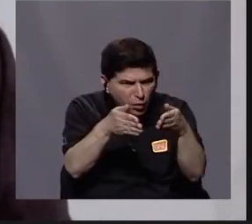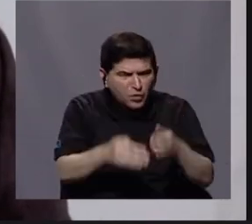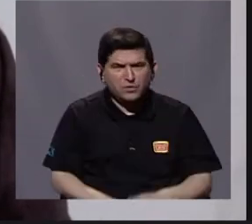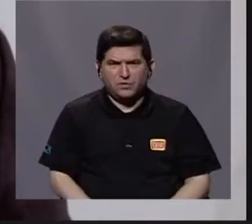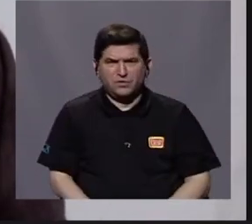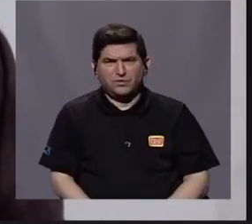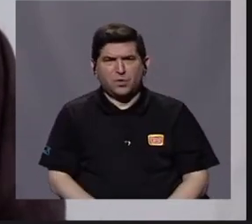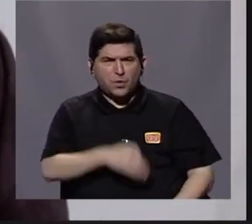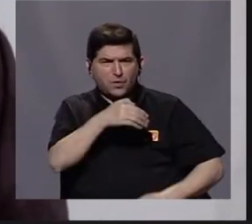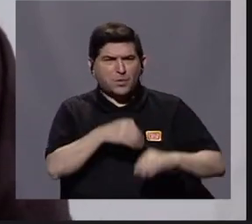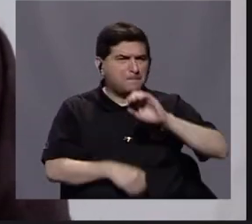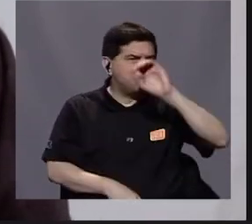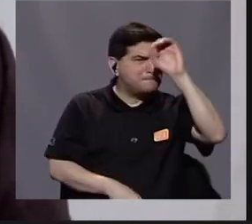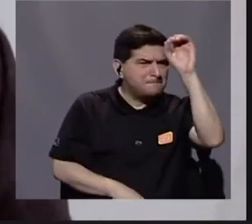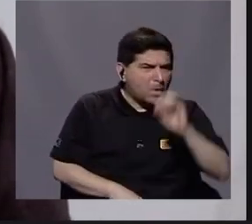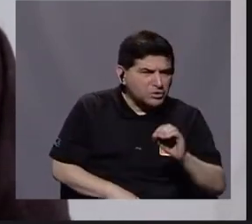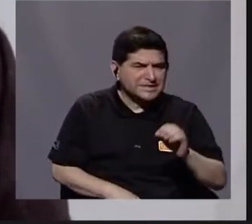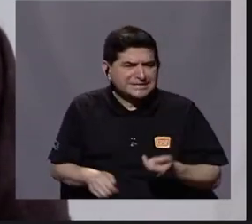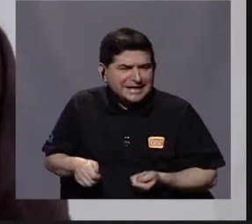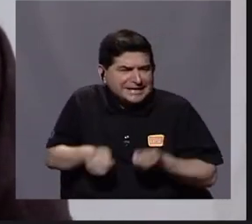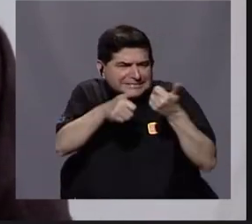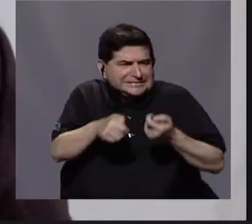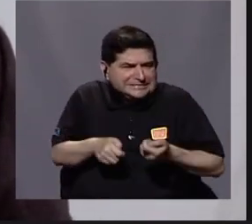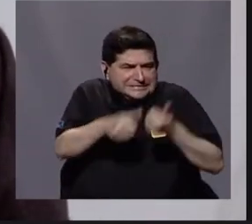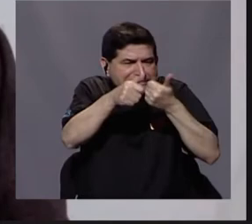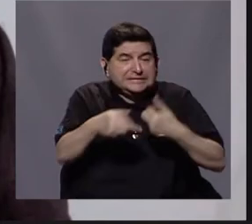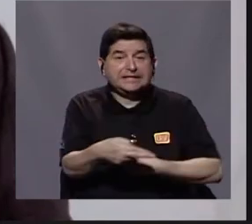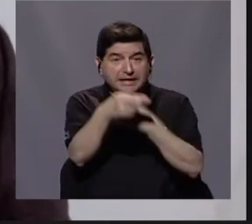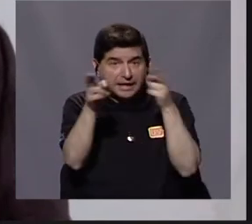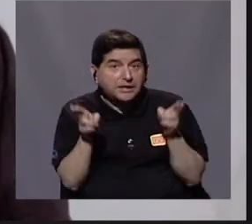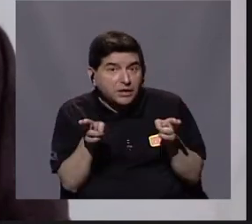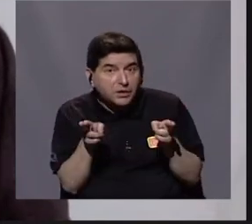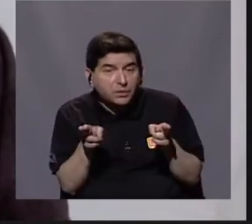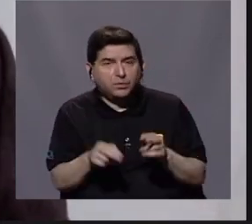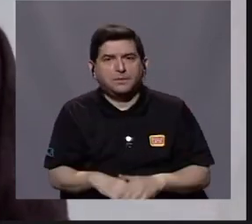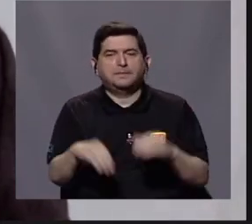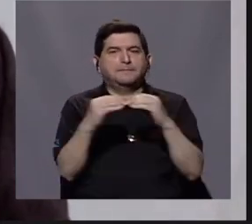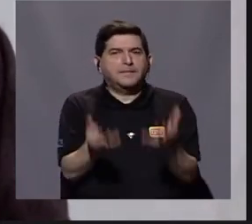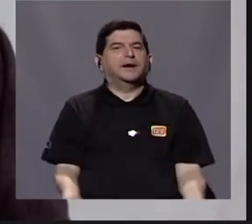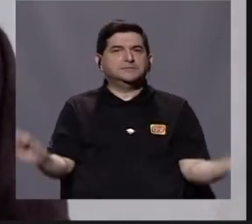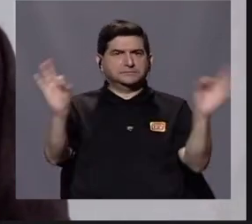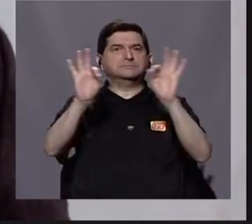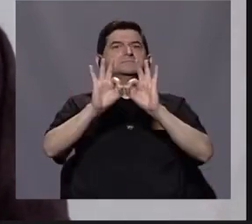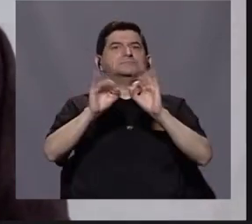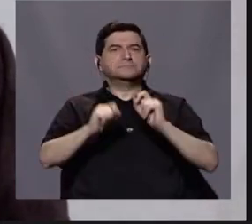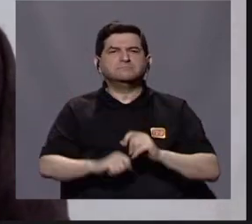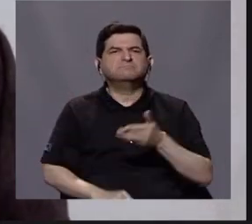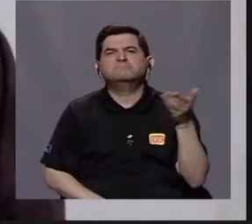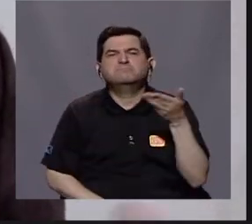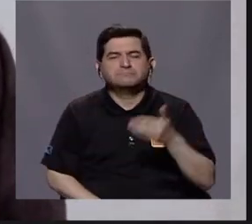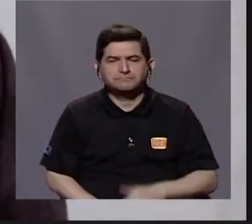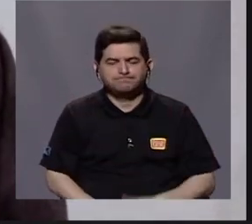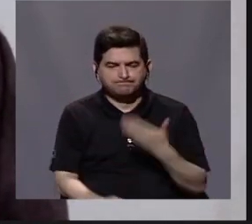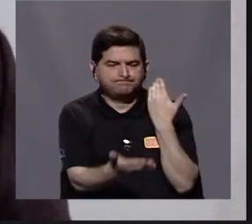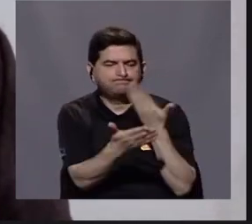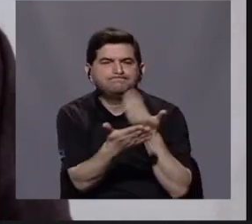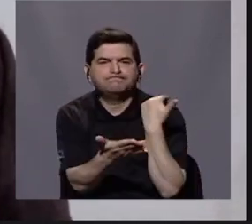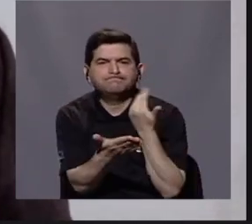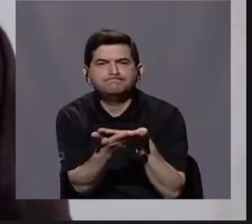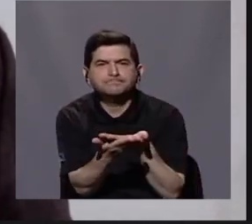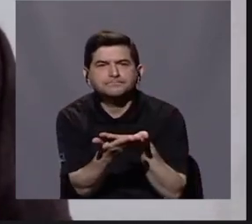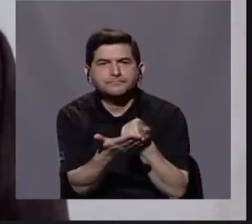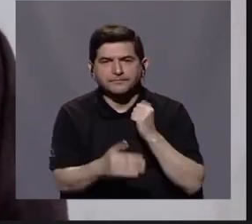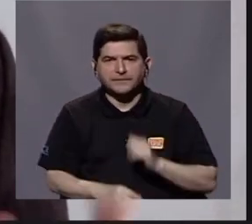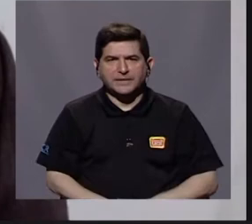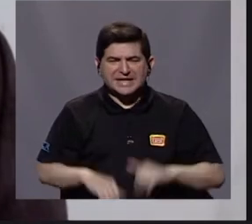porcentaje de la expulsión en la región, lo que es importante es evidenciar que